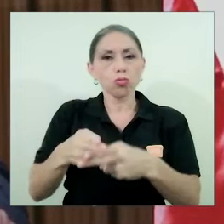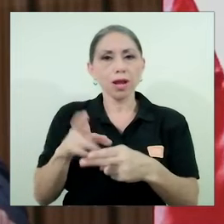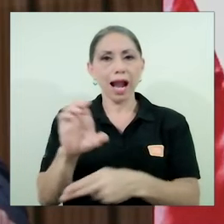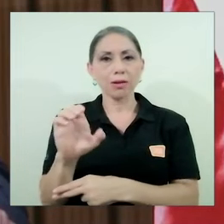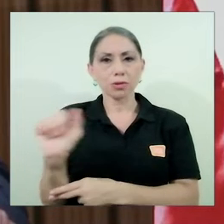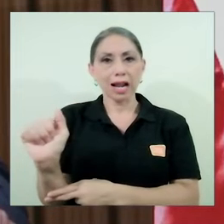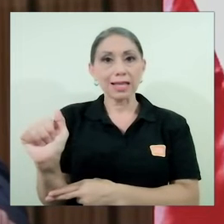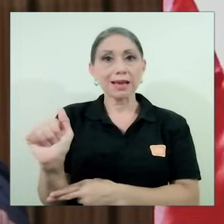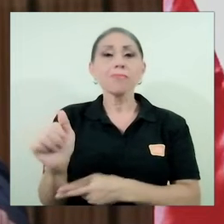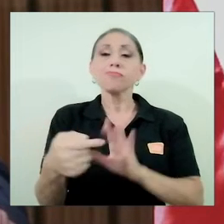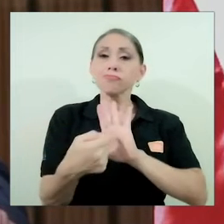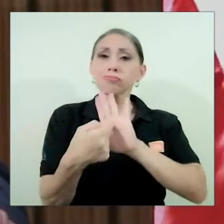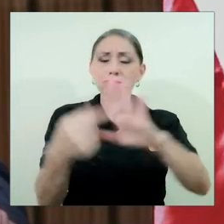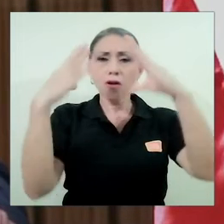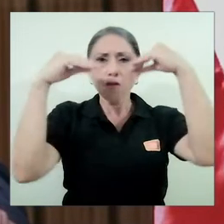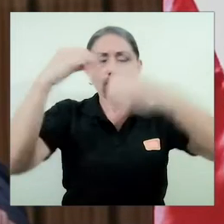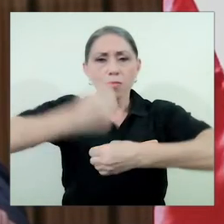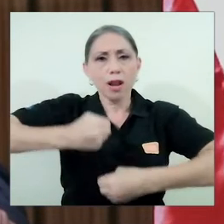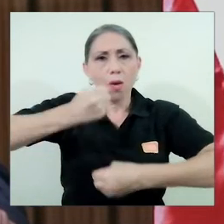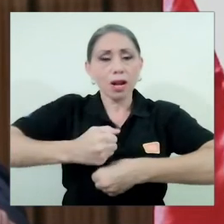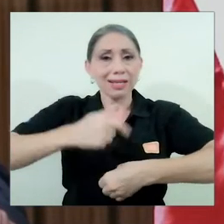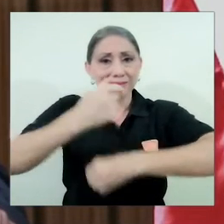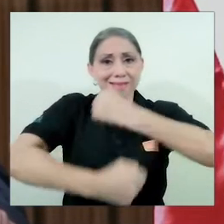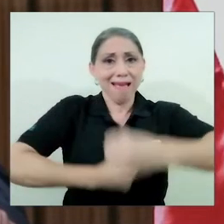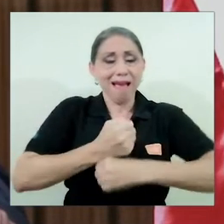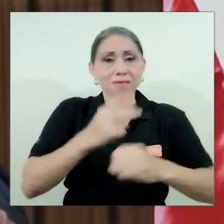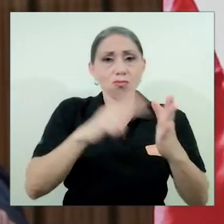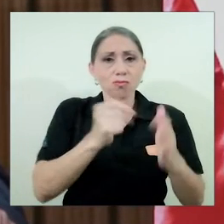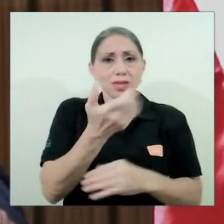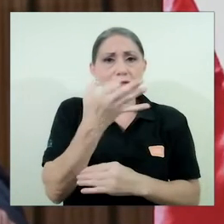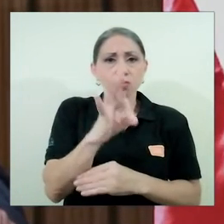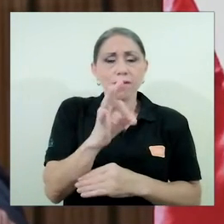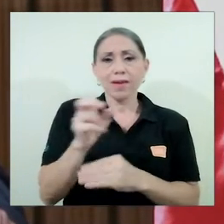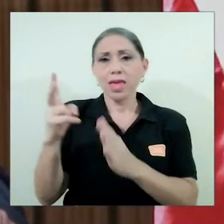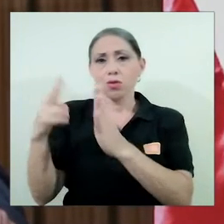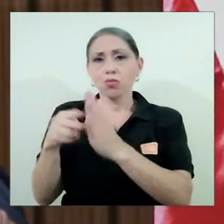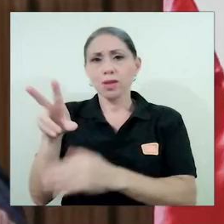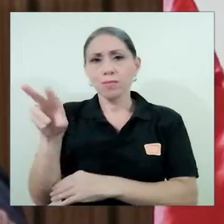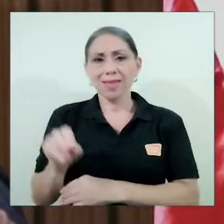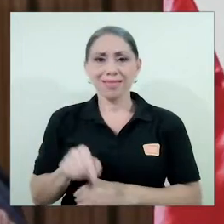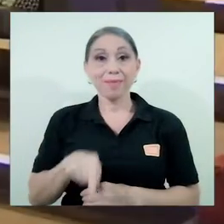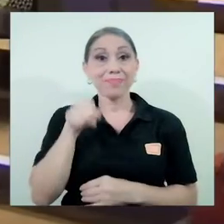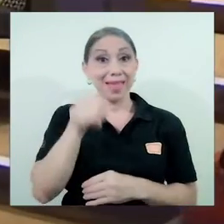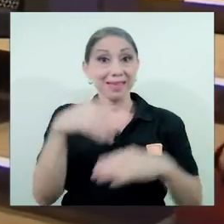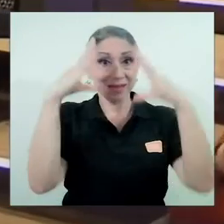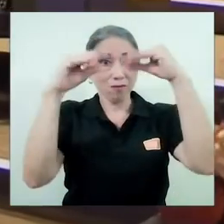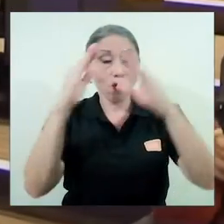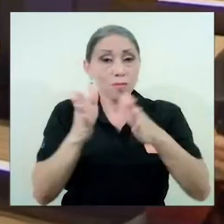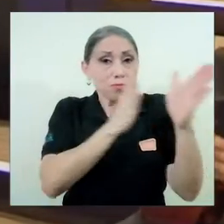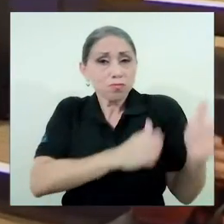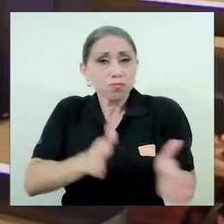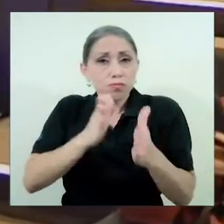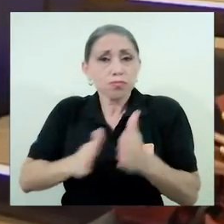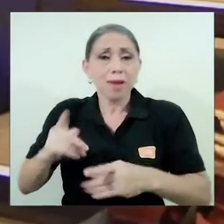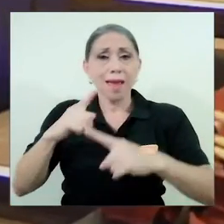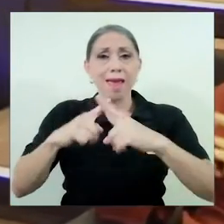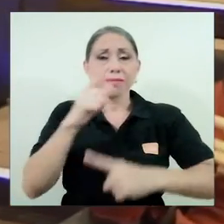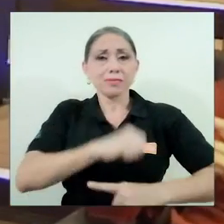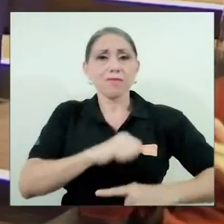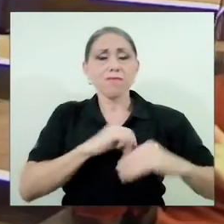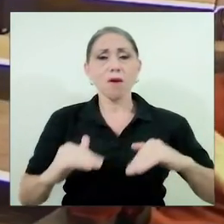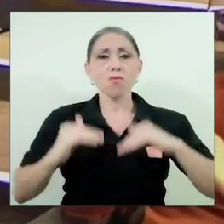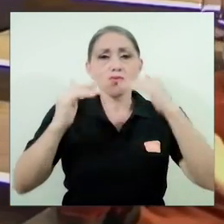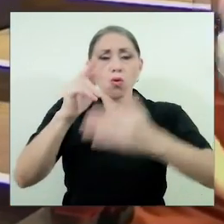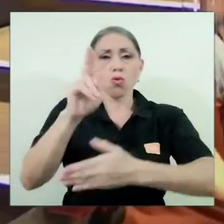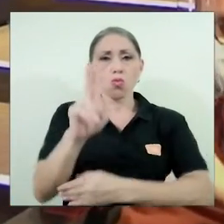Carlos Araya brindó el informe de labores del periodo 2019-2020, informe que dejó preparado